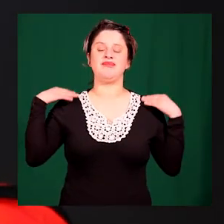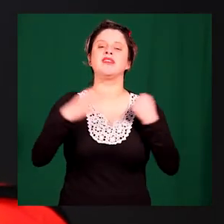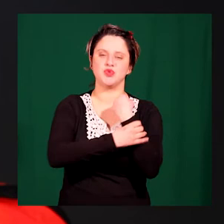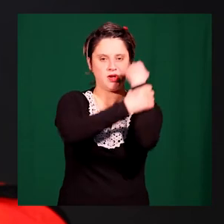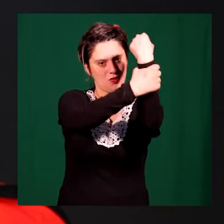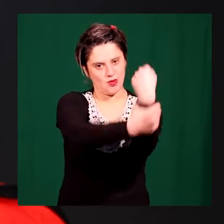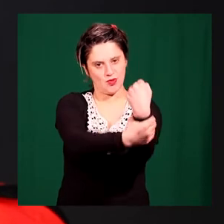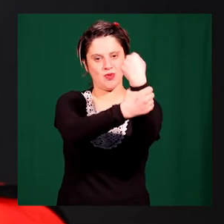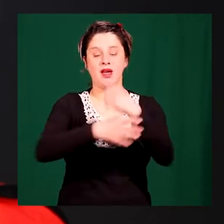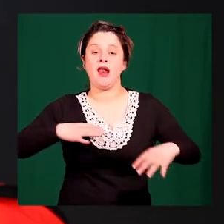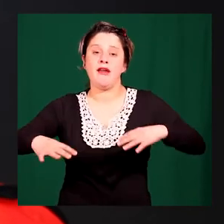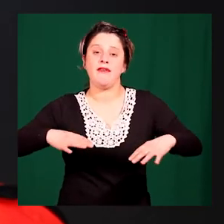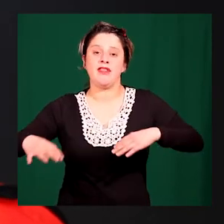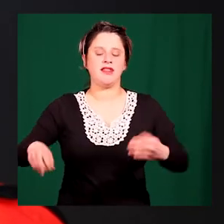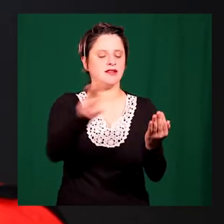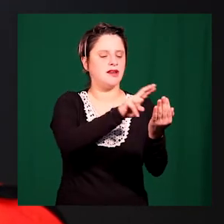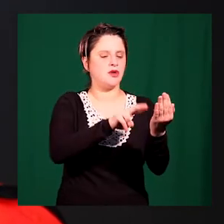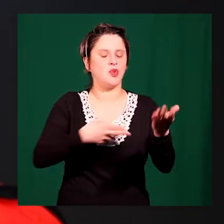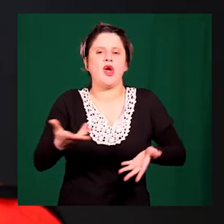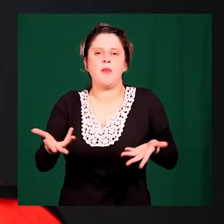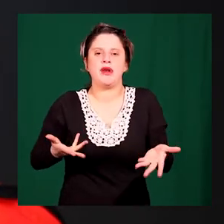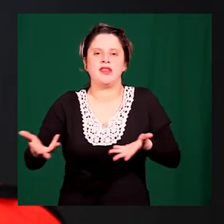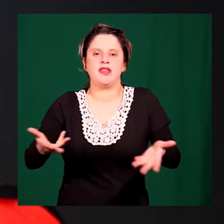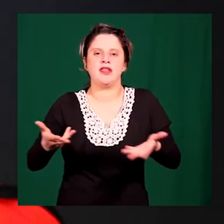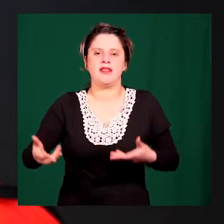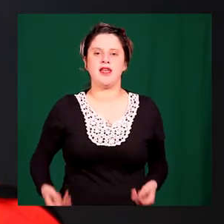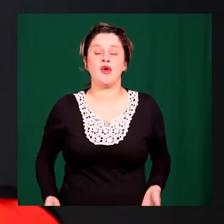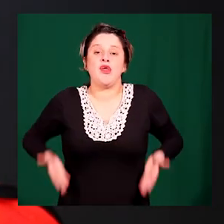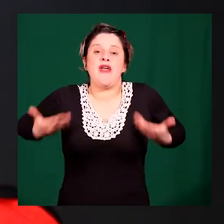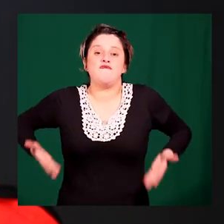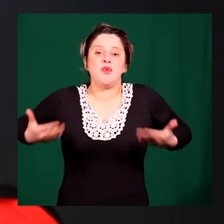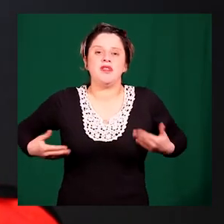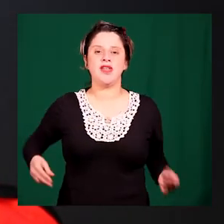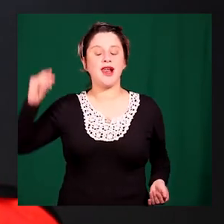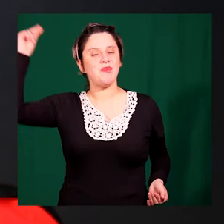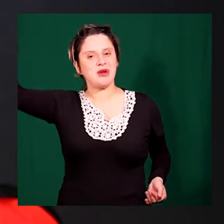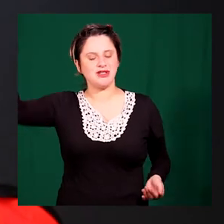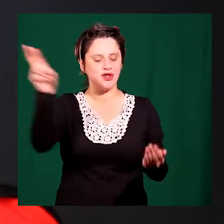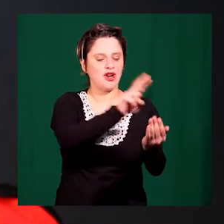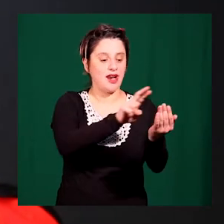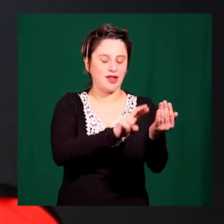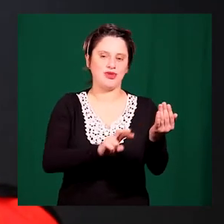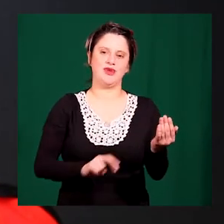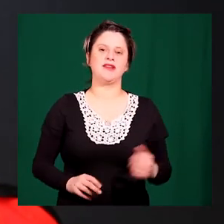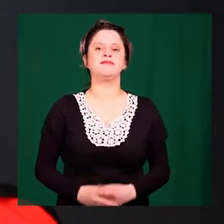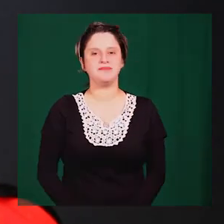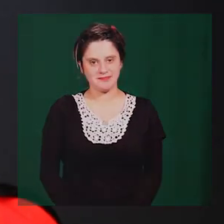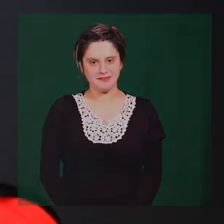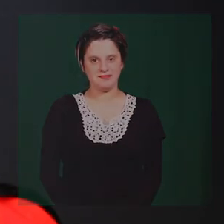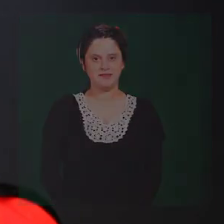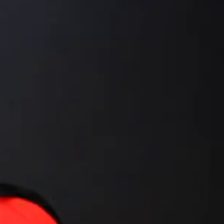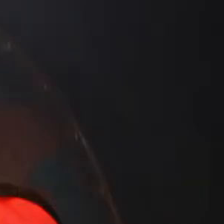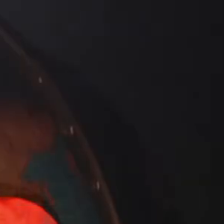Las actividades de lectura compartida entregan conocimiento de base para internalizar futuras historias, contribuyendo así a la comprensión lectora.